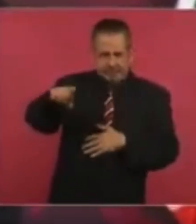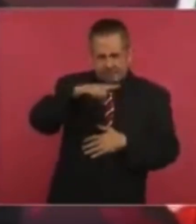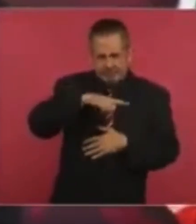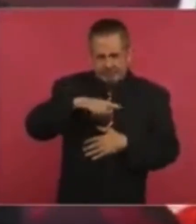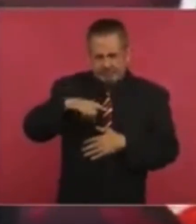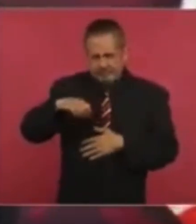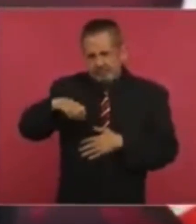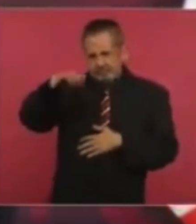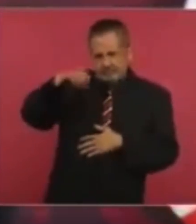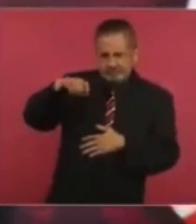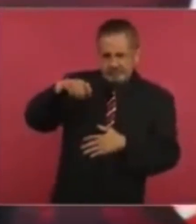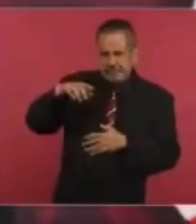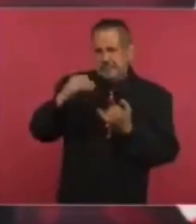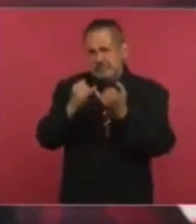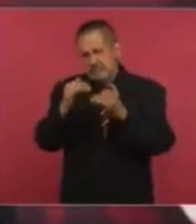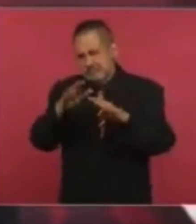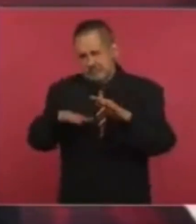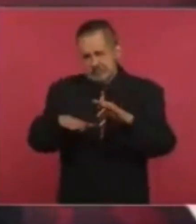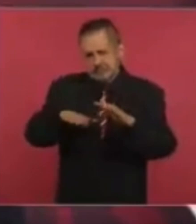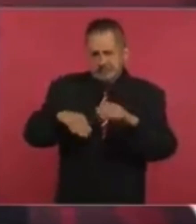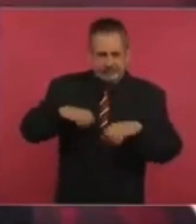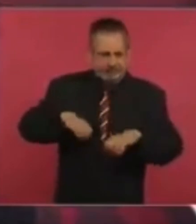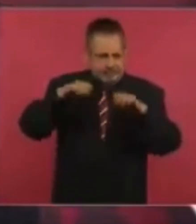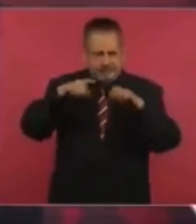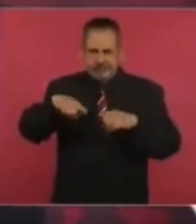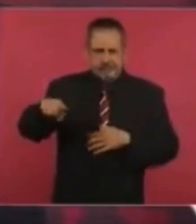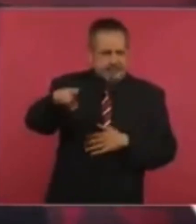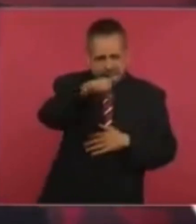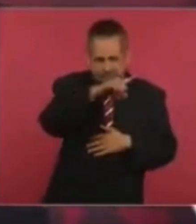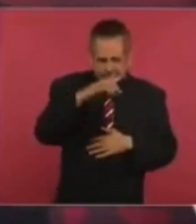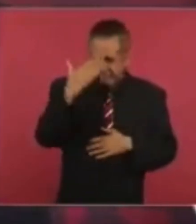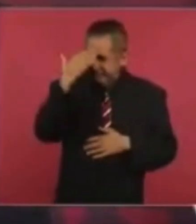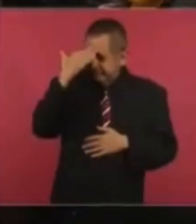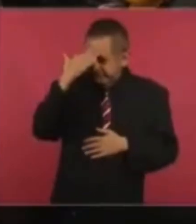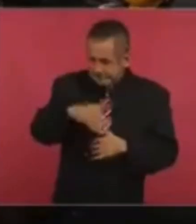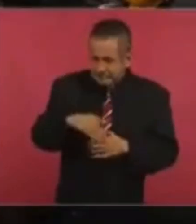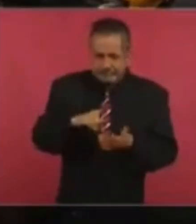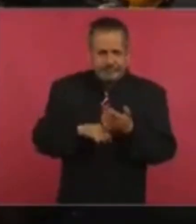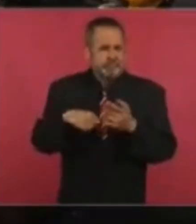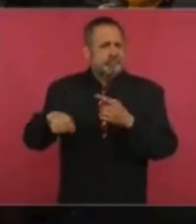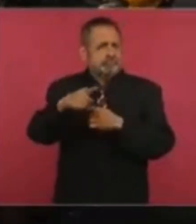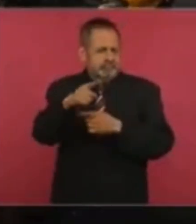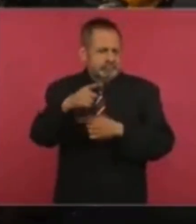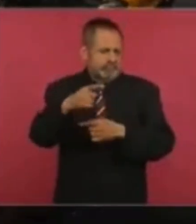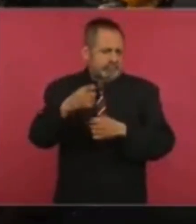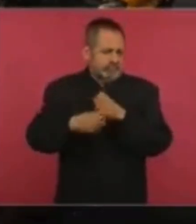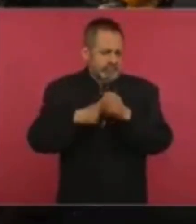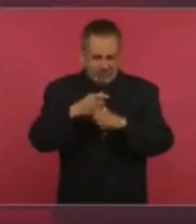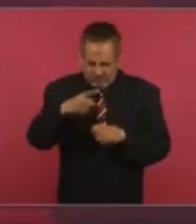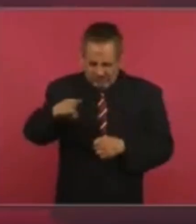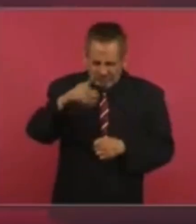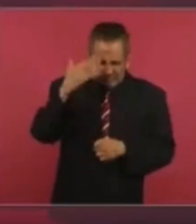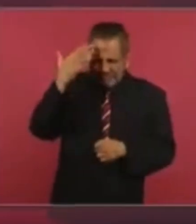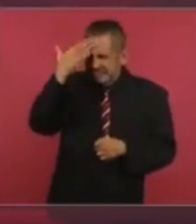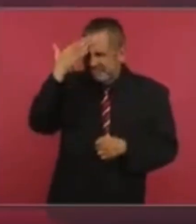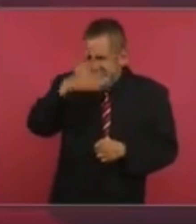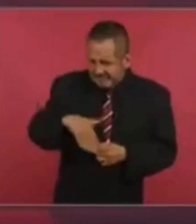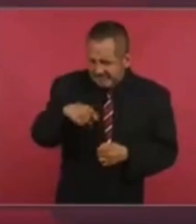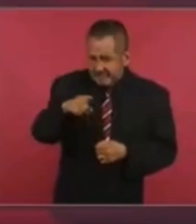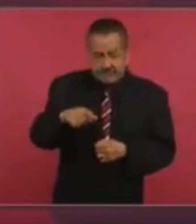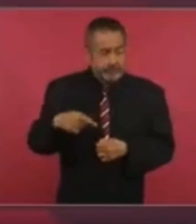o no tanto, pero ya entrados en edad, ¿sabían